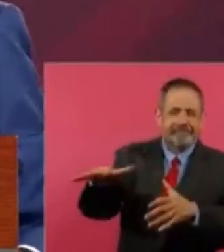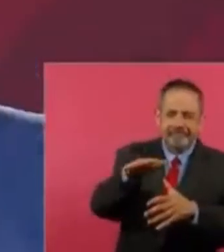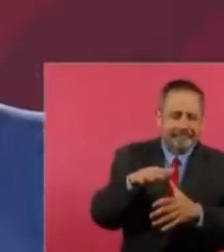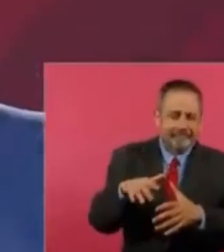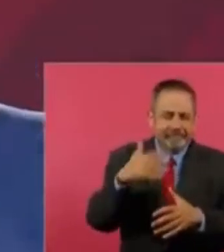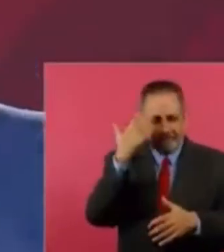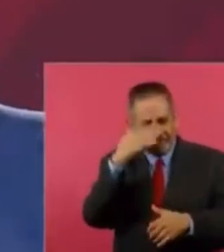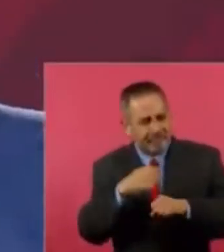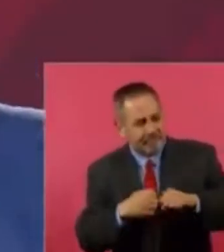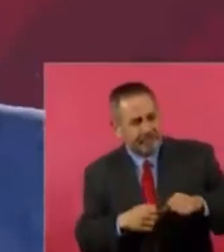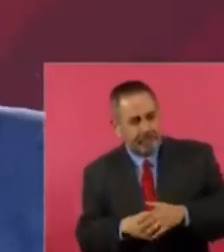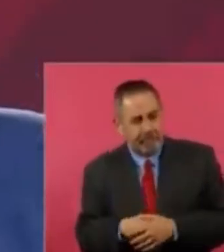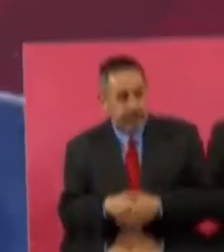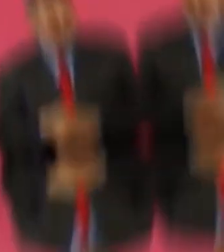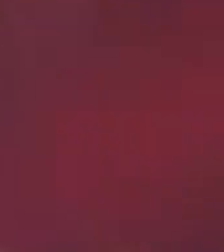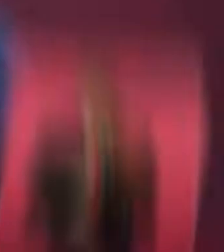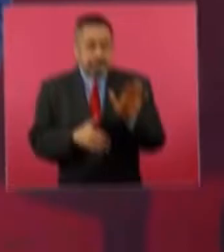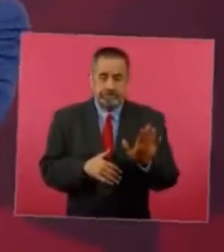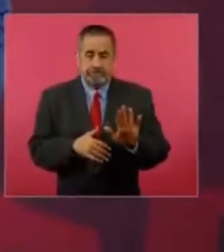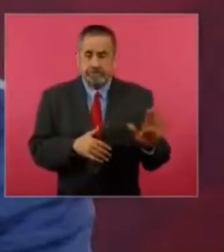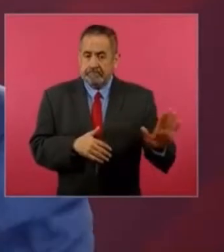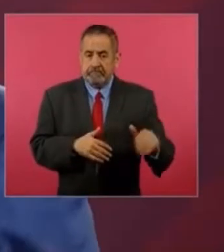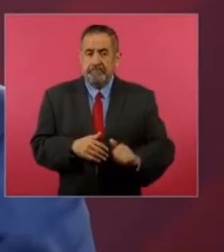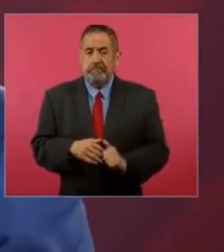mañanera sobre los miembros de la oposición.